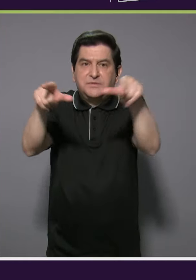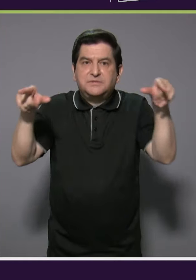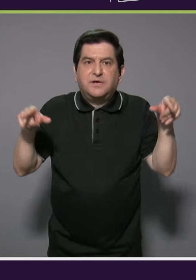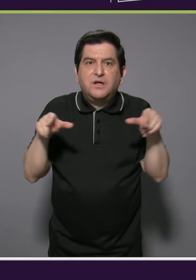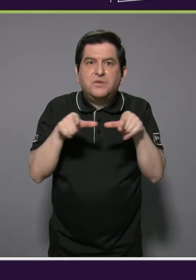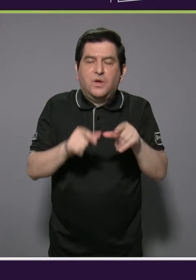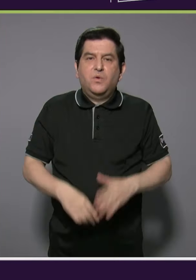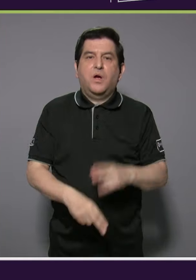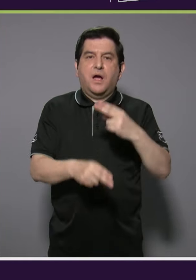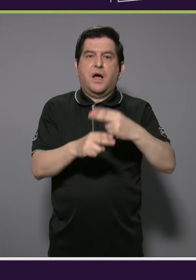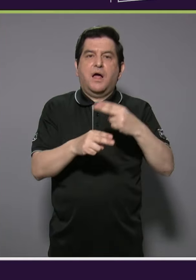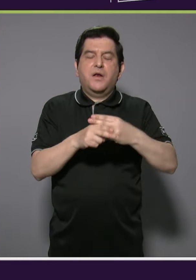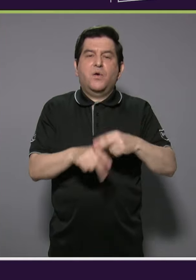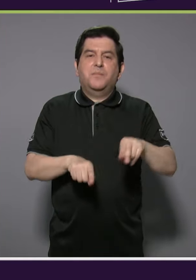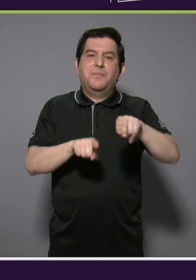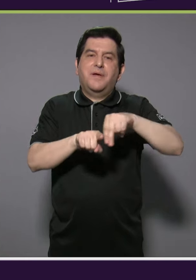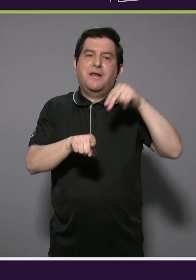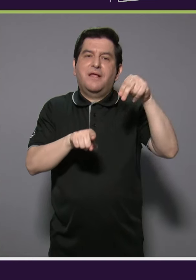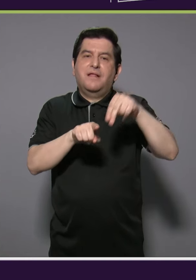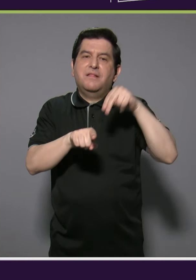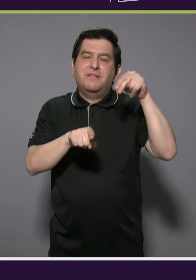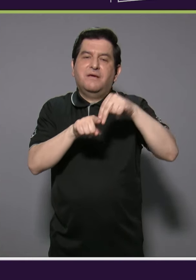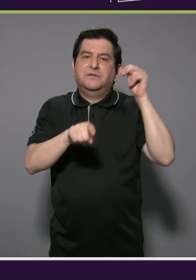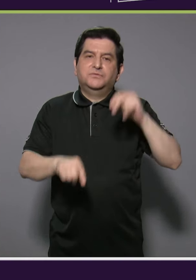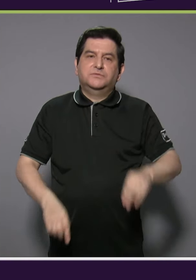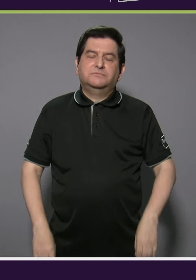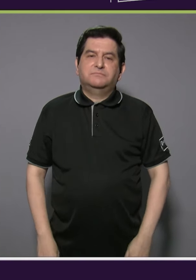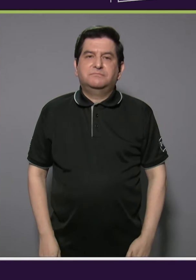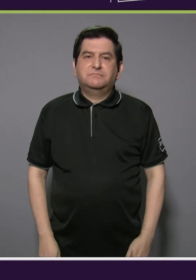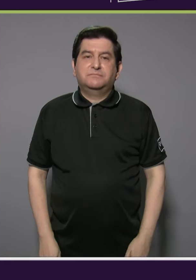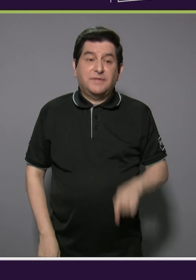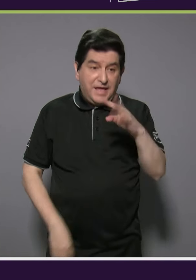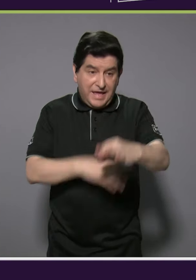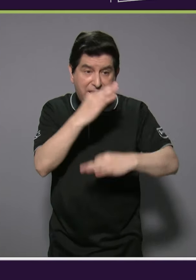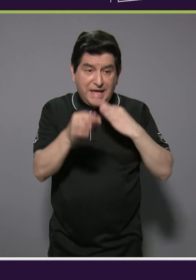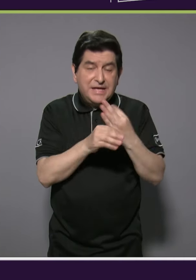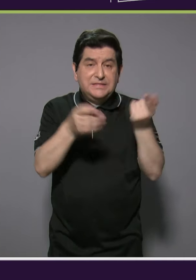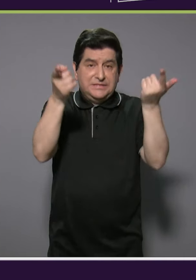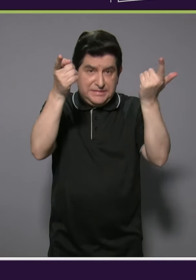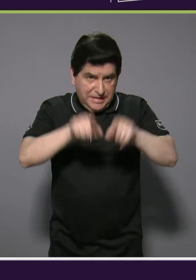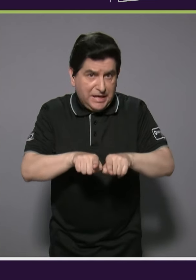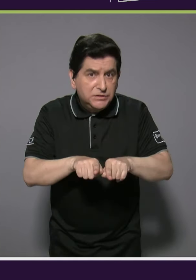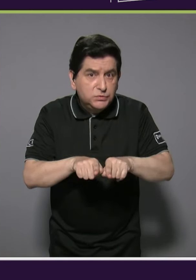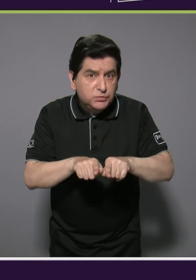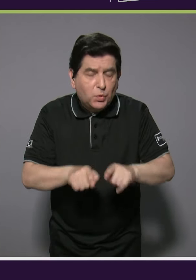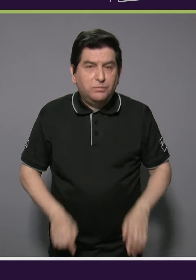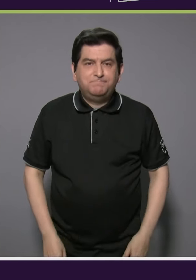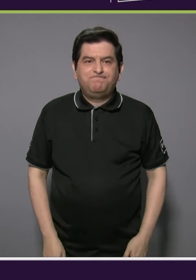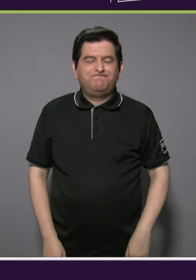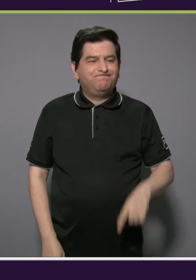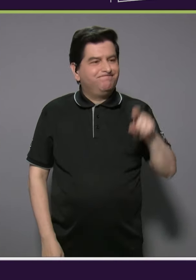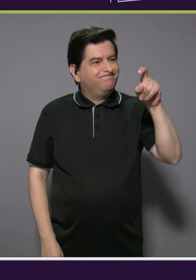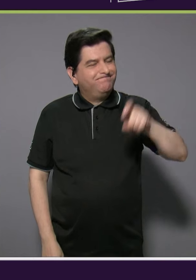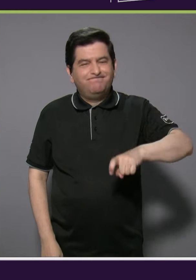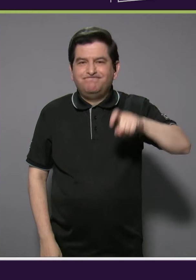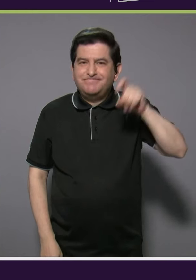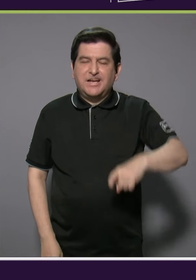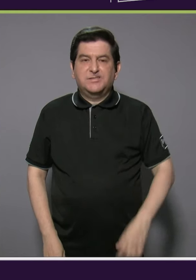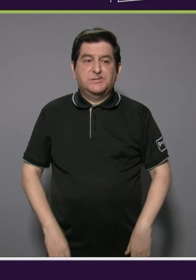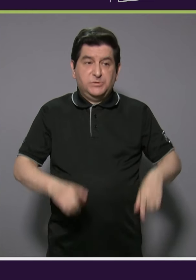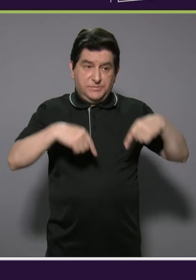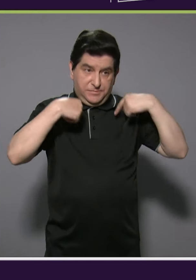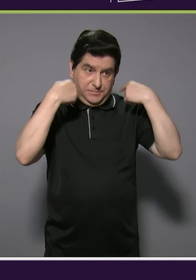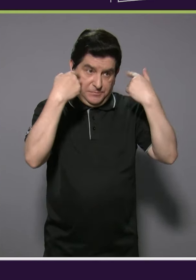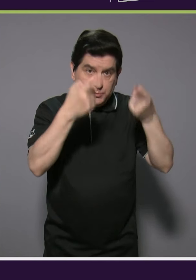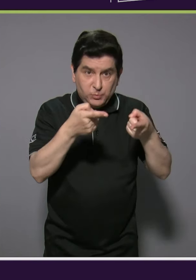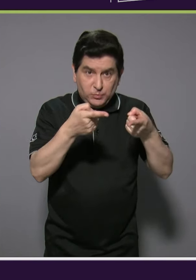a nombre de los nietos. Entonces en este tipo de casos habría que acudir